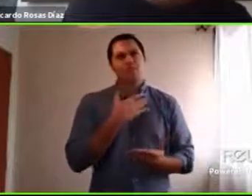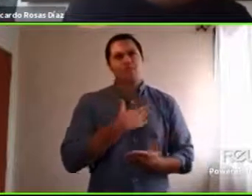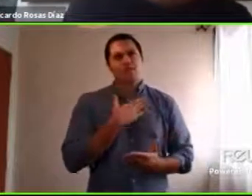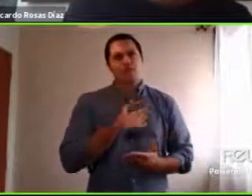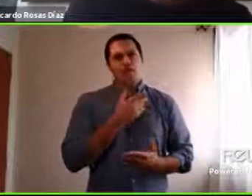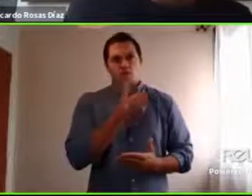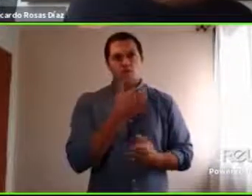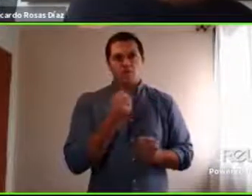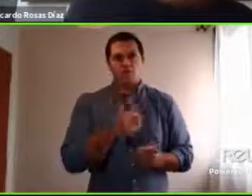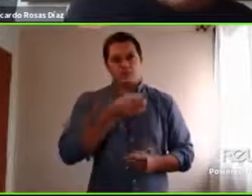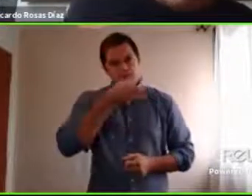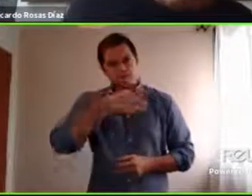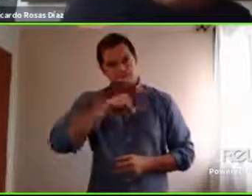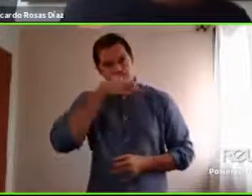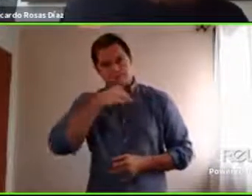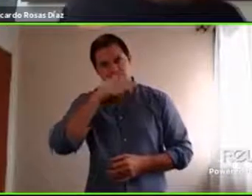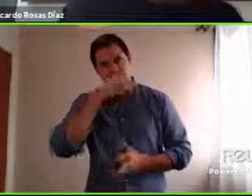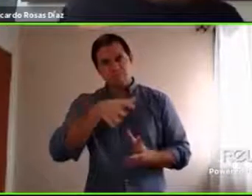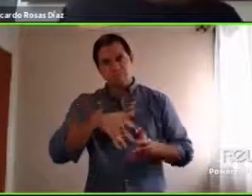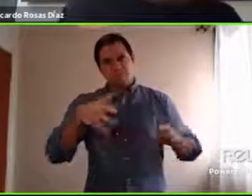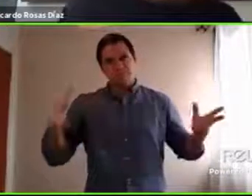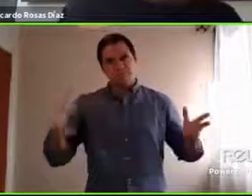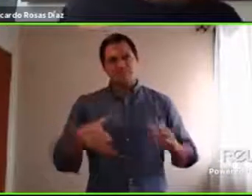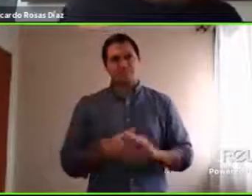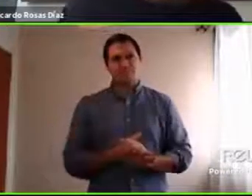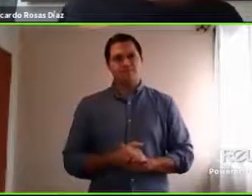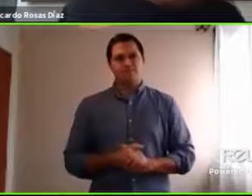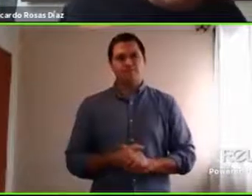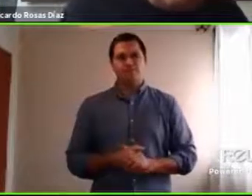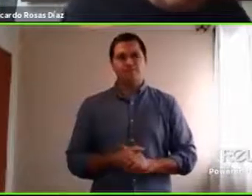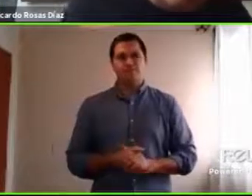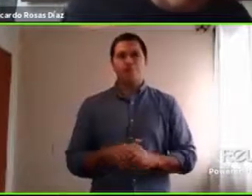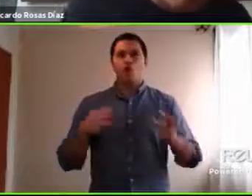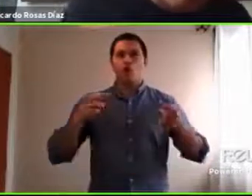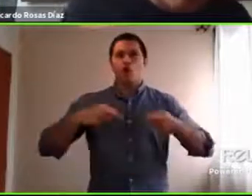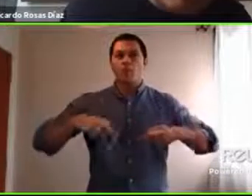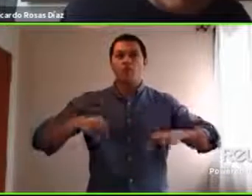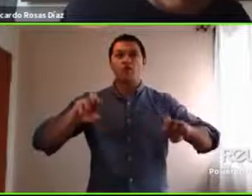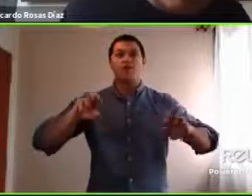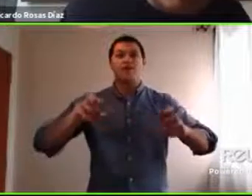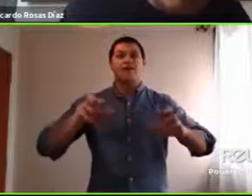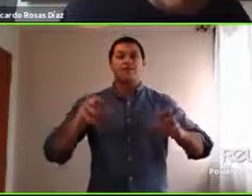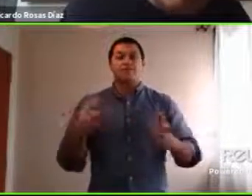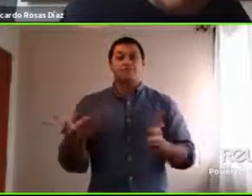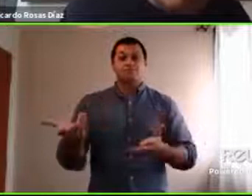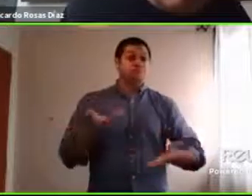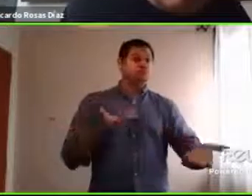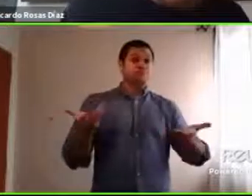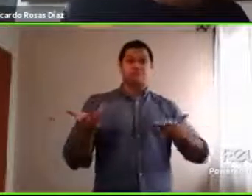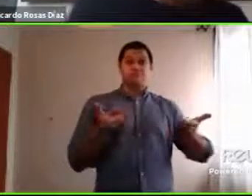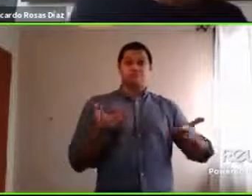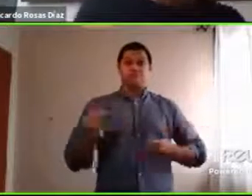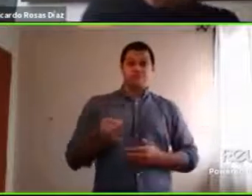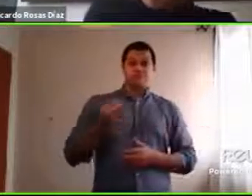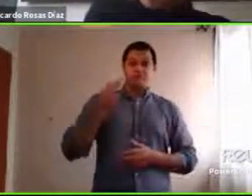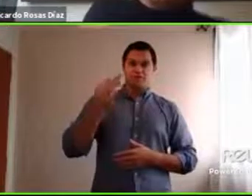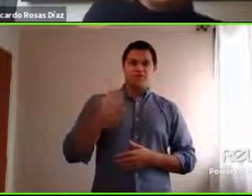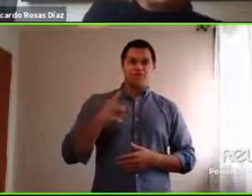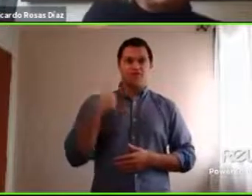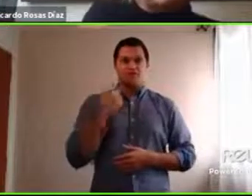qué oportunidades se nos abren para para nuestra vida futura que definitivamente va a ser distinta ¿no?